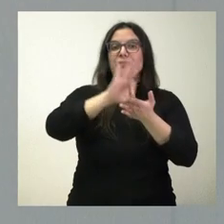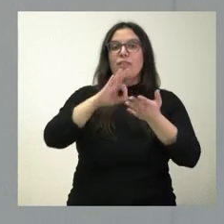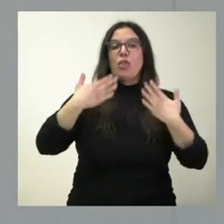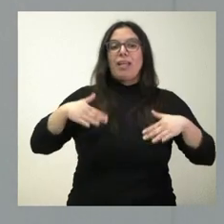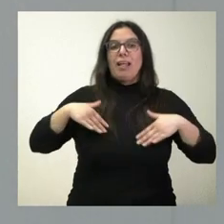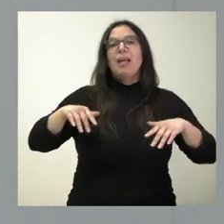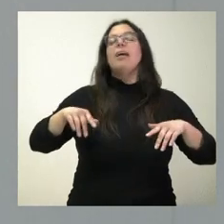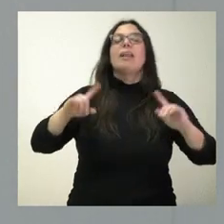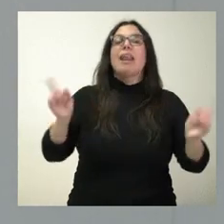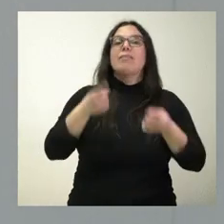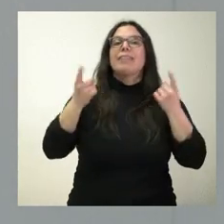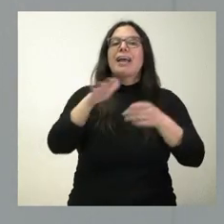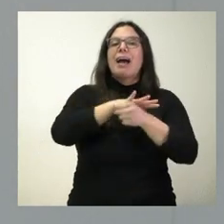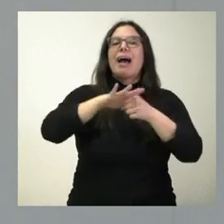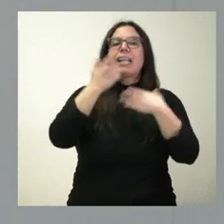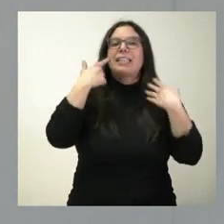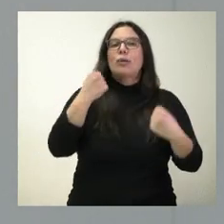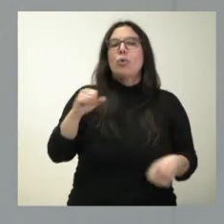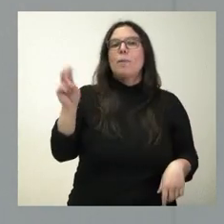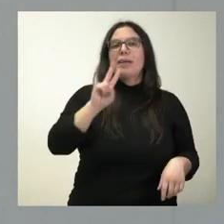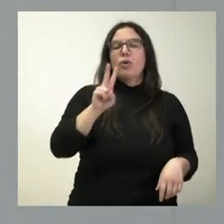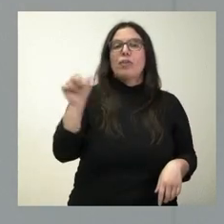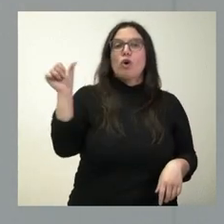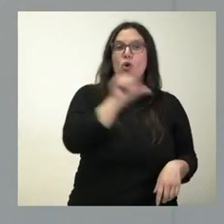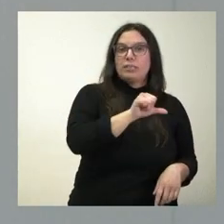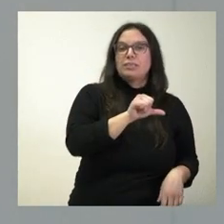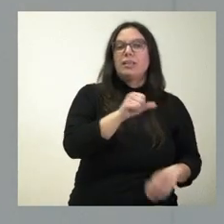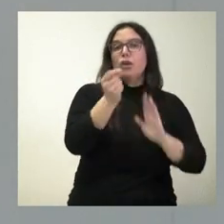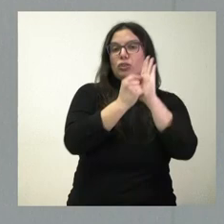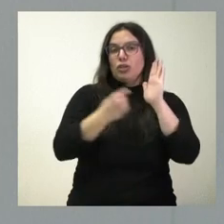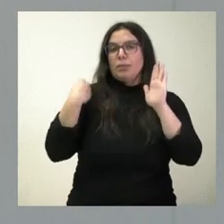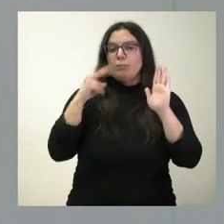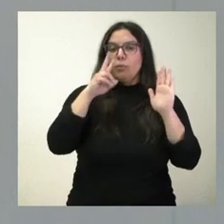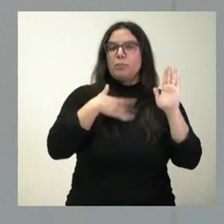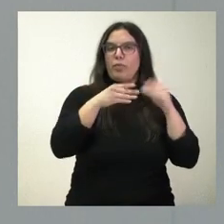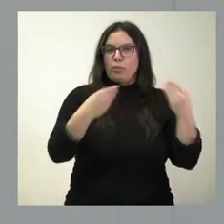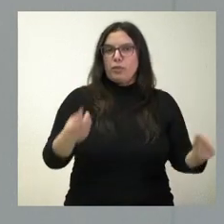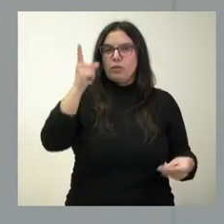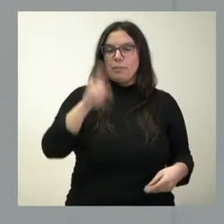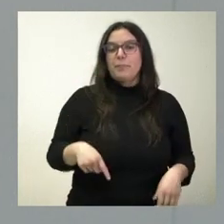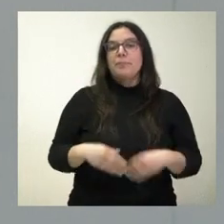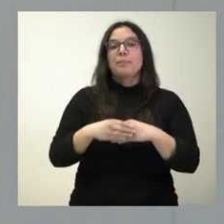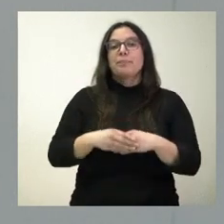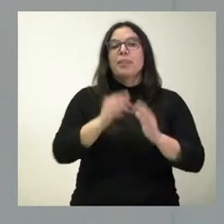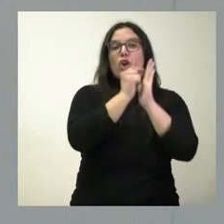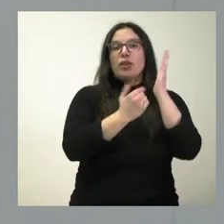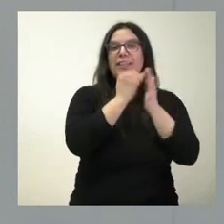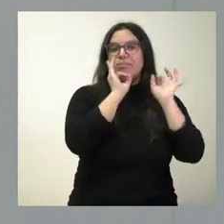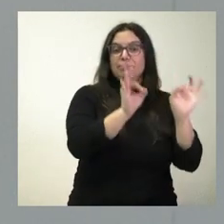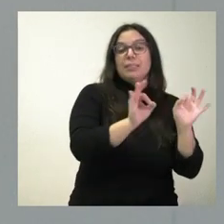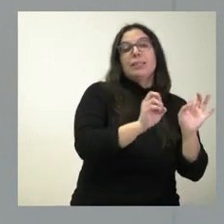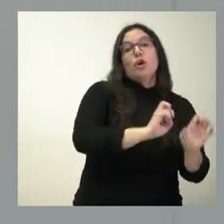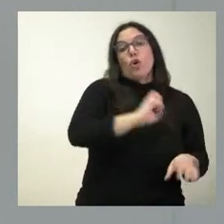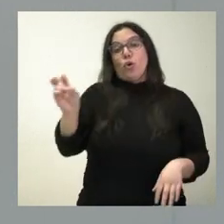del área de salud Valladolid-Oeste. En los términos que tienen ustedes descrito. fuera del orden del día, hemos aprobado